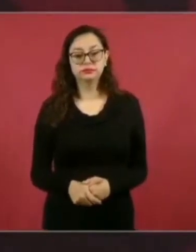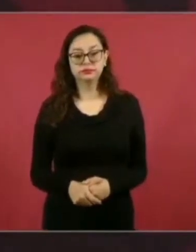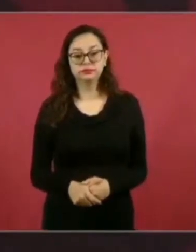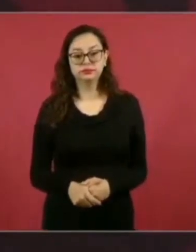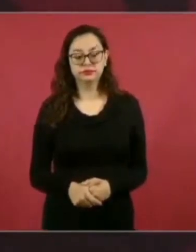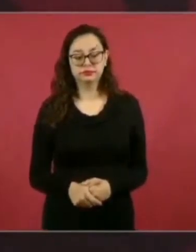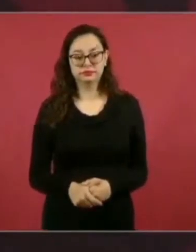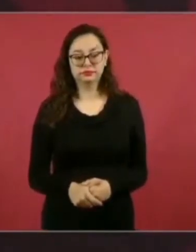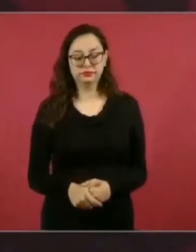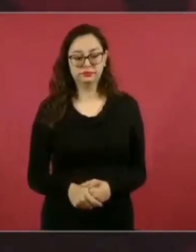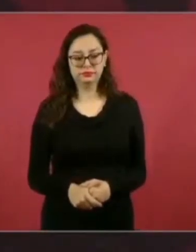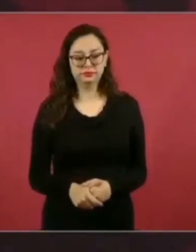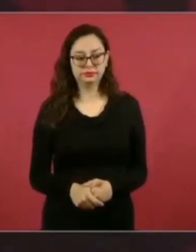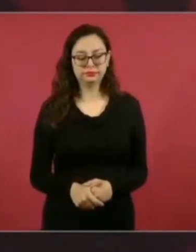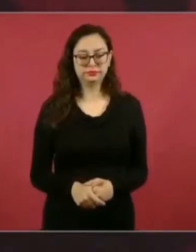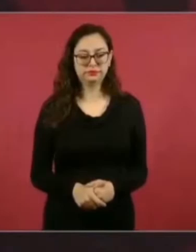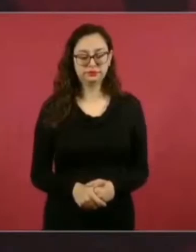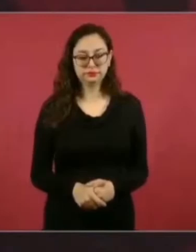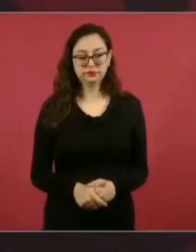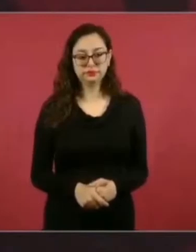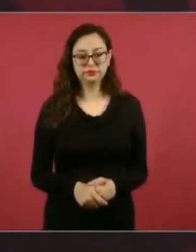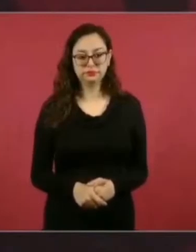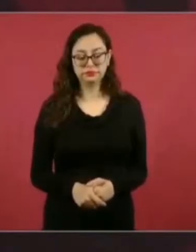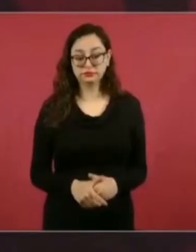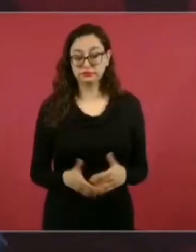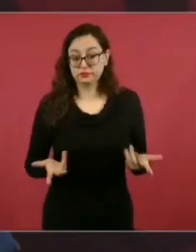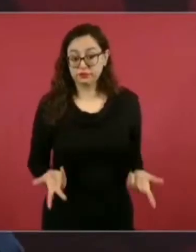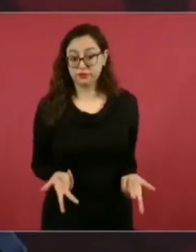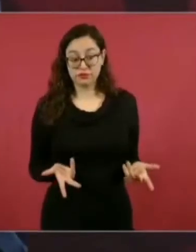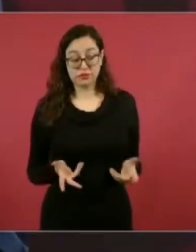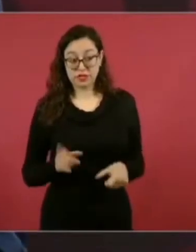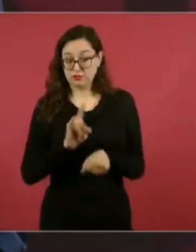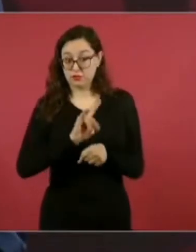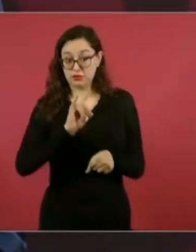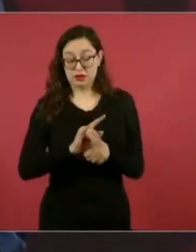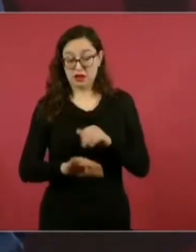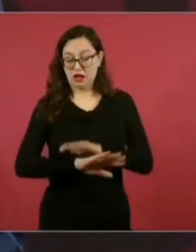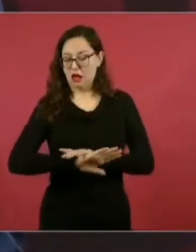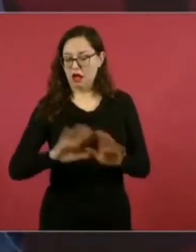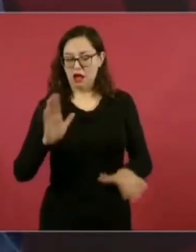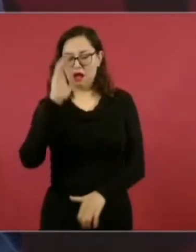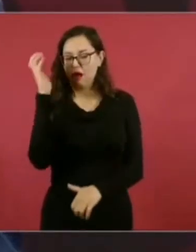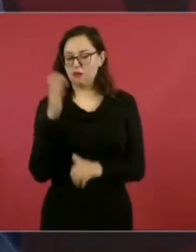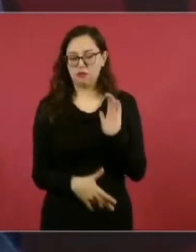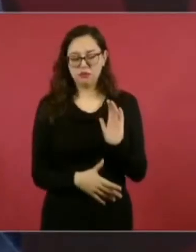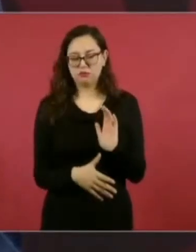Entonces, se acabó la simulación, ya no se puede fingir